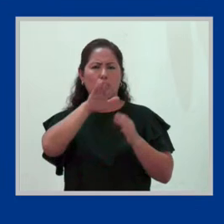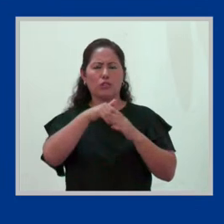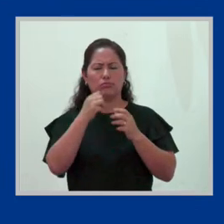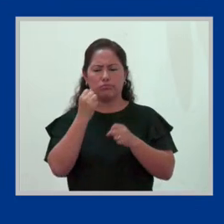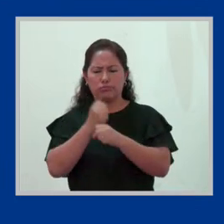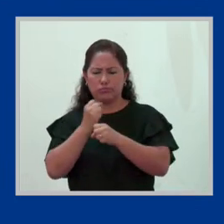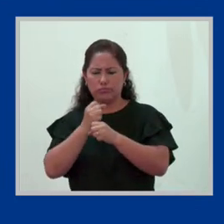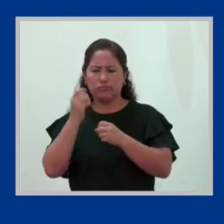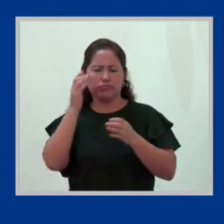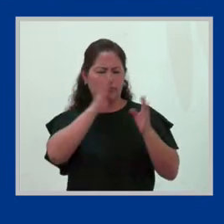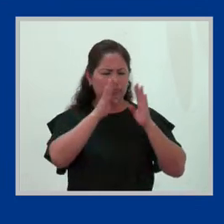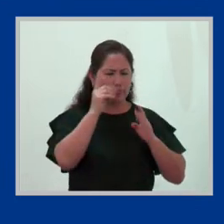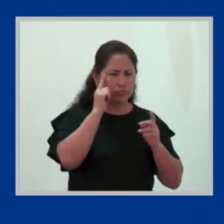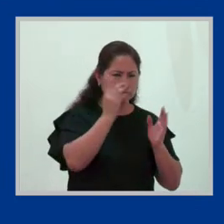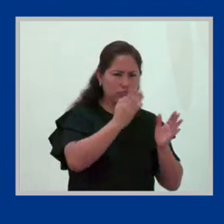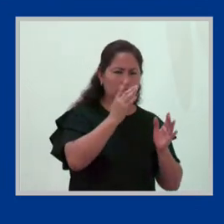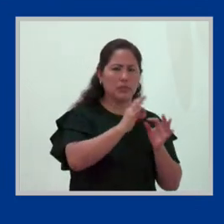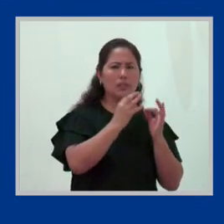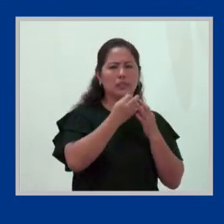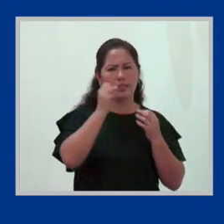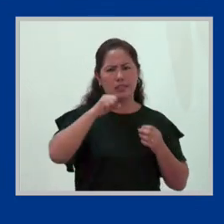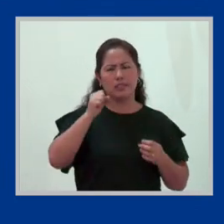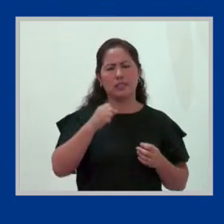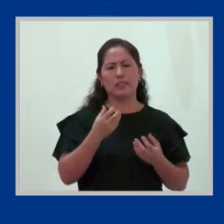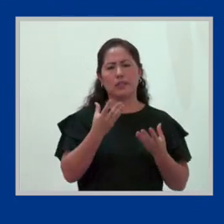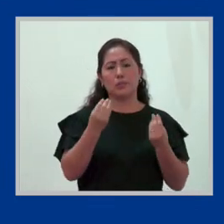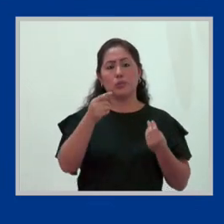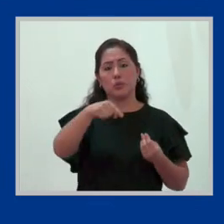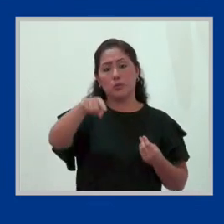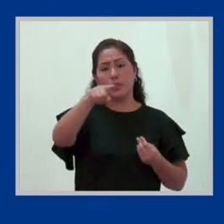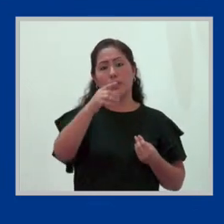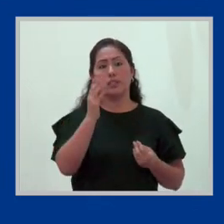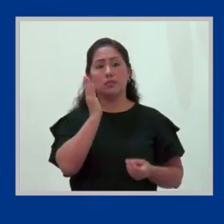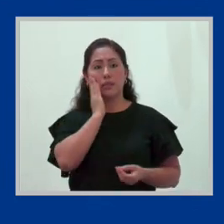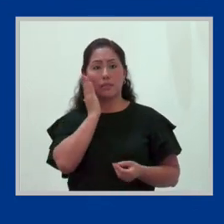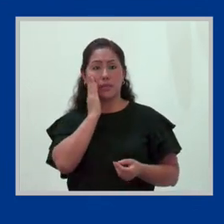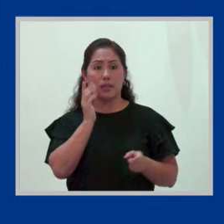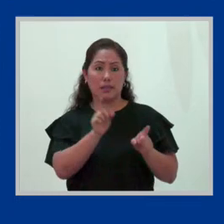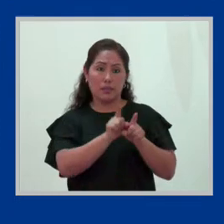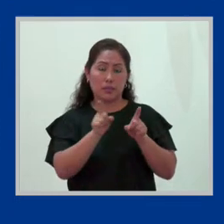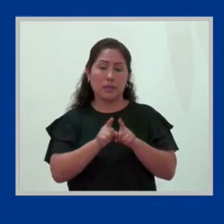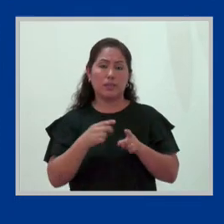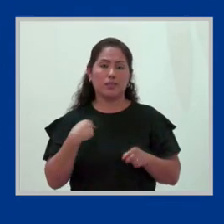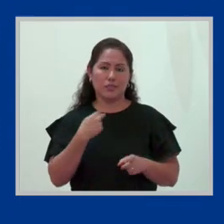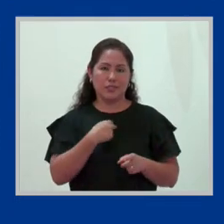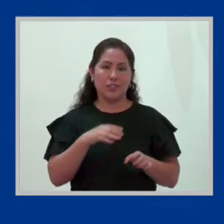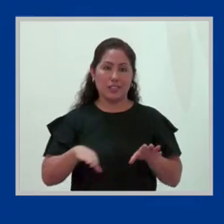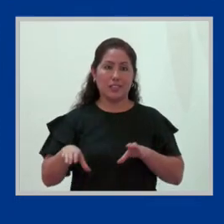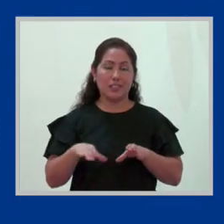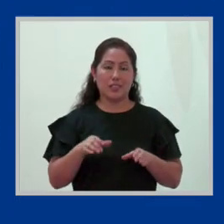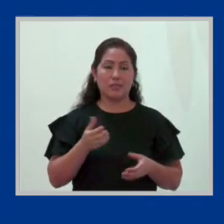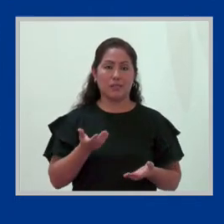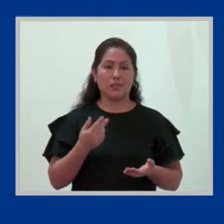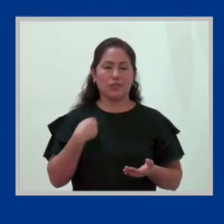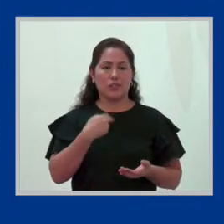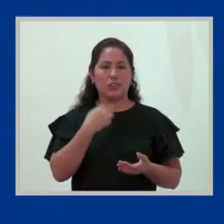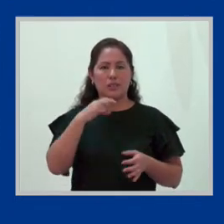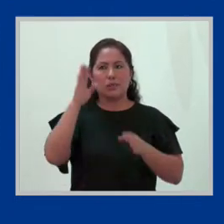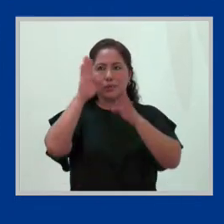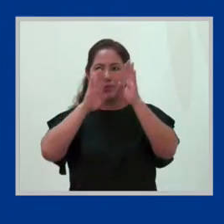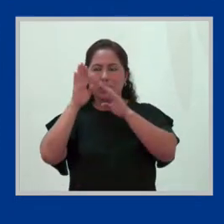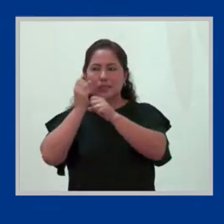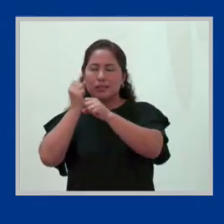Yo creo que todos vamos a coincidir que nuestras mamitas y quienes somos mamás también hacemos eso. Lo damos todo por nuestras